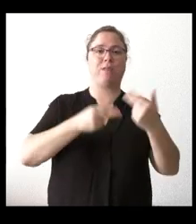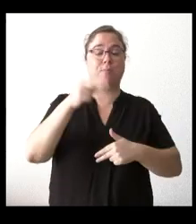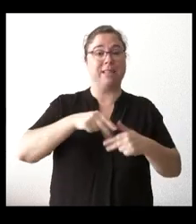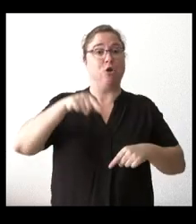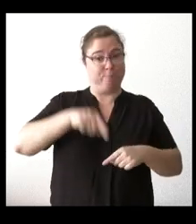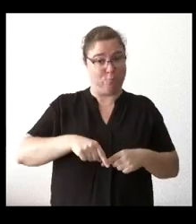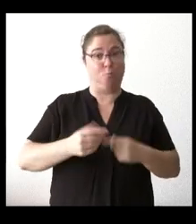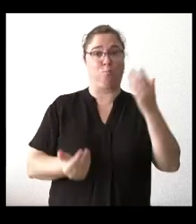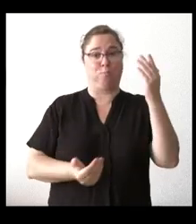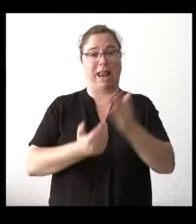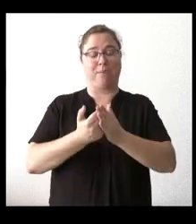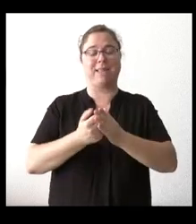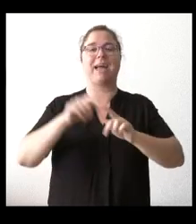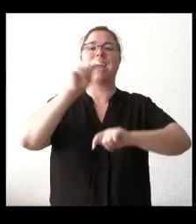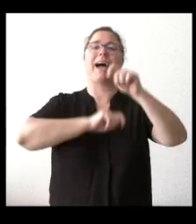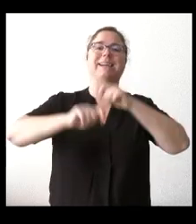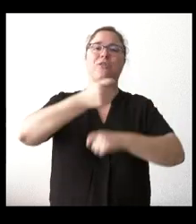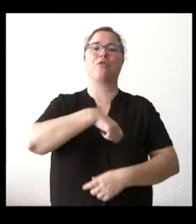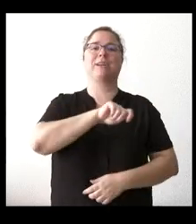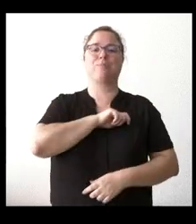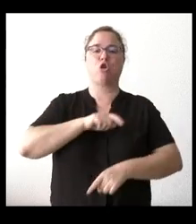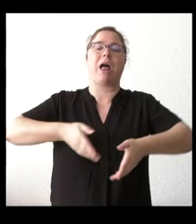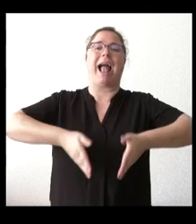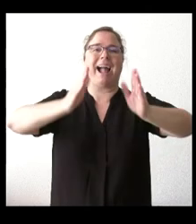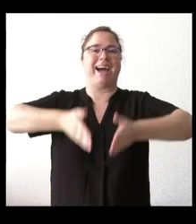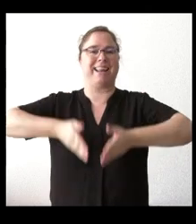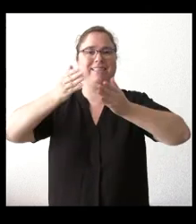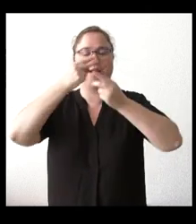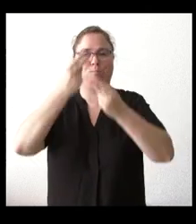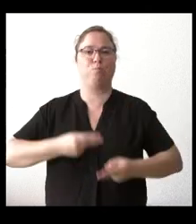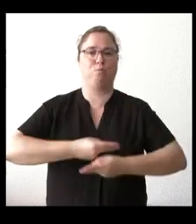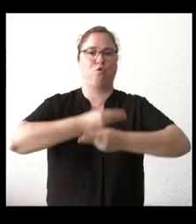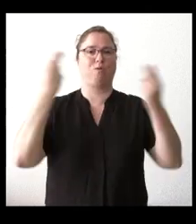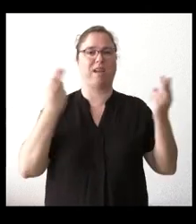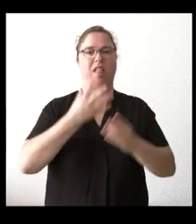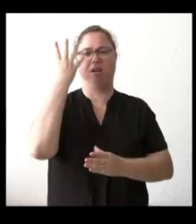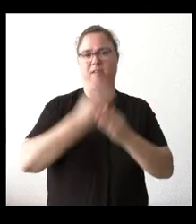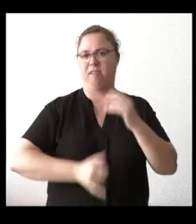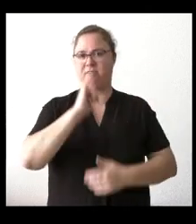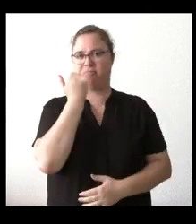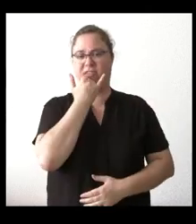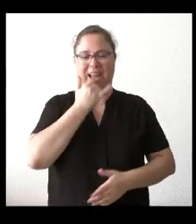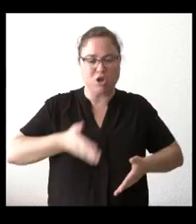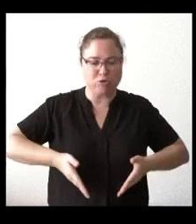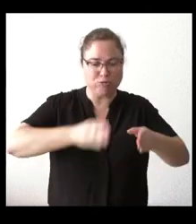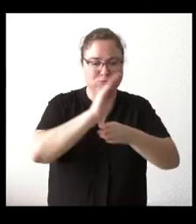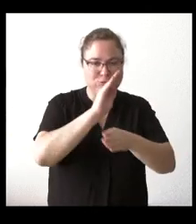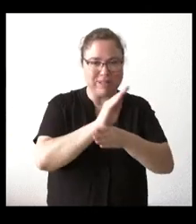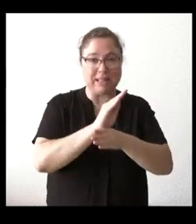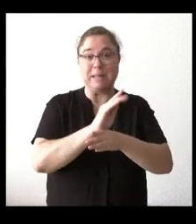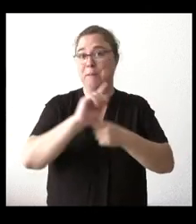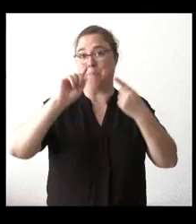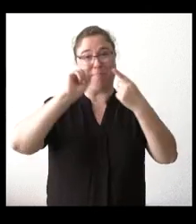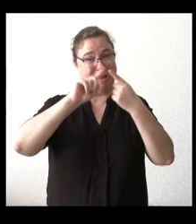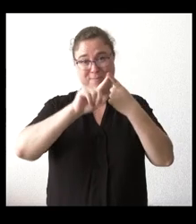Carreteras ha publicado el déficit de conservación de las carreteras. Castilla y León está a la cabeza con 1.738 millones